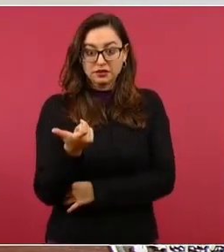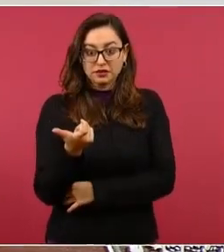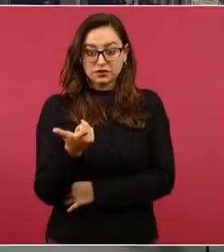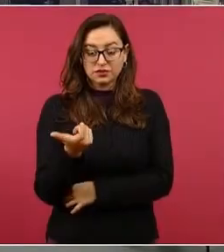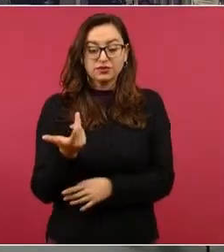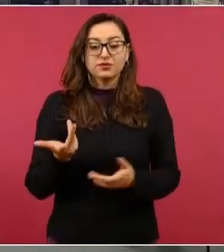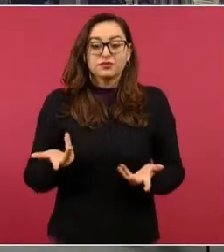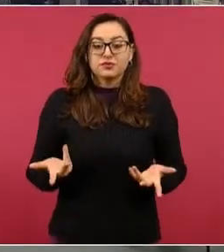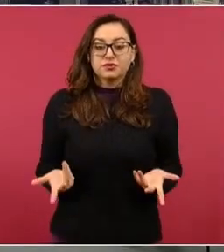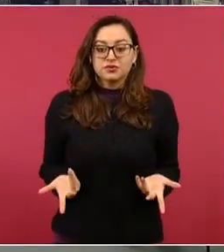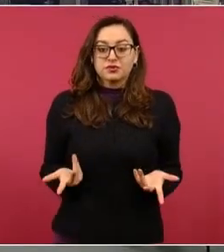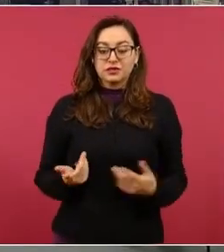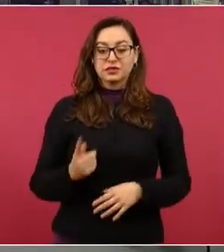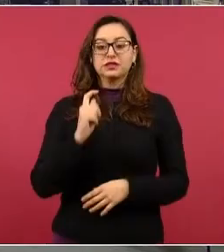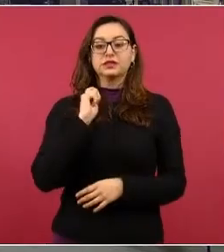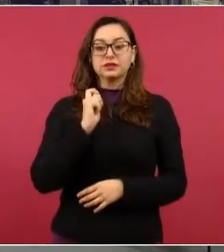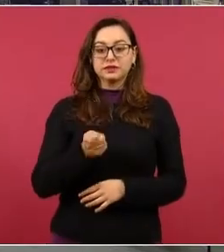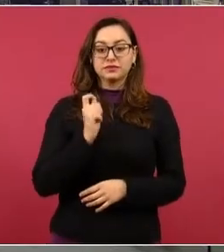tenemos nosotros,